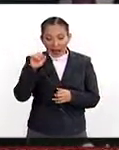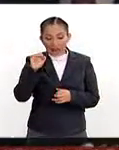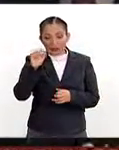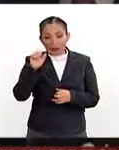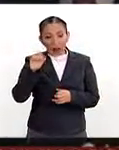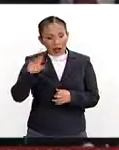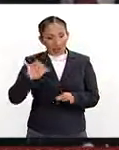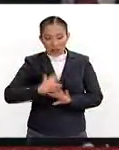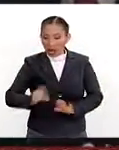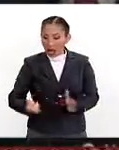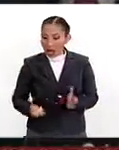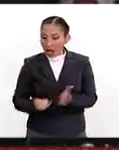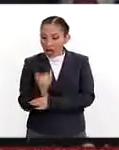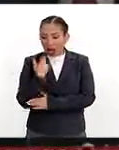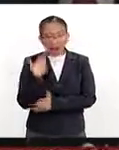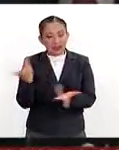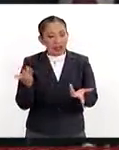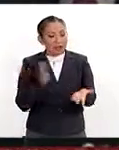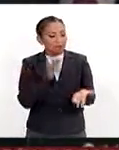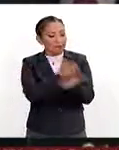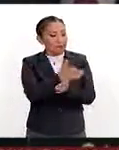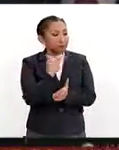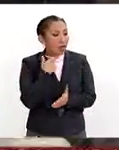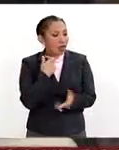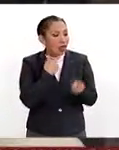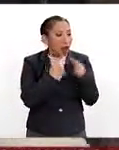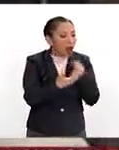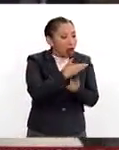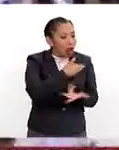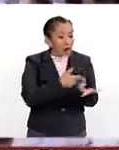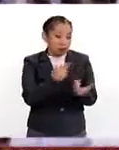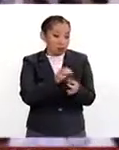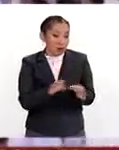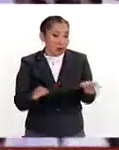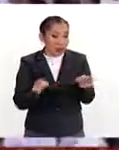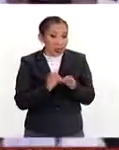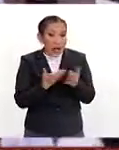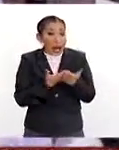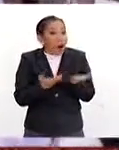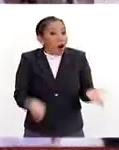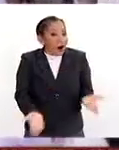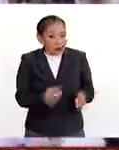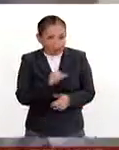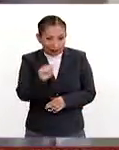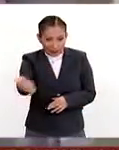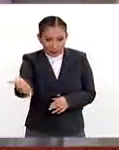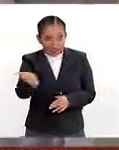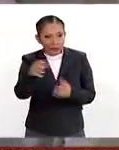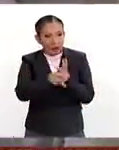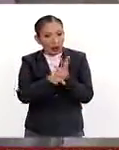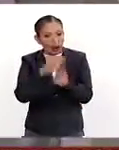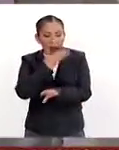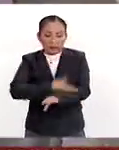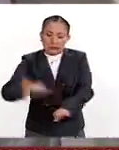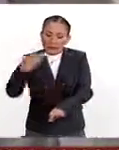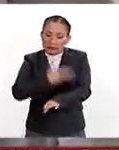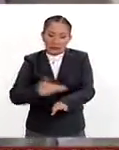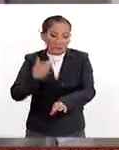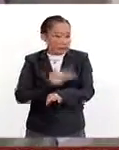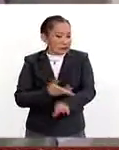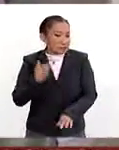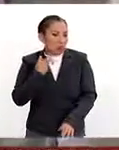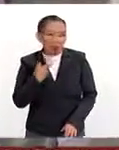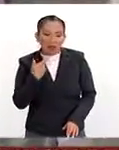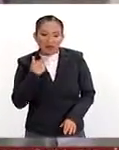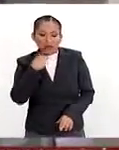están decididas a hacer política, y eso es lo más importante. Ahora, lo que viene aquí ya es todo un trámite de tipo político